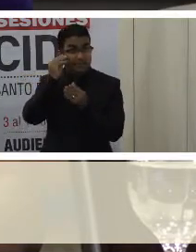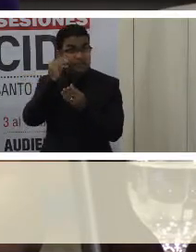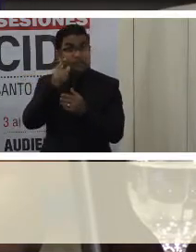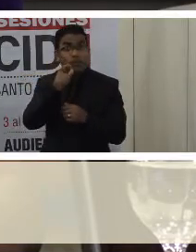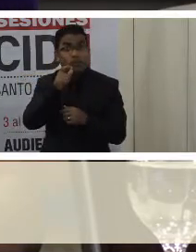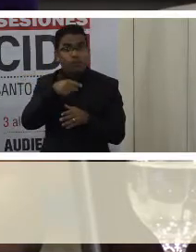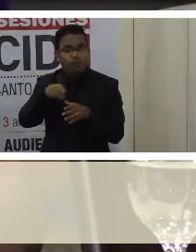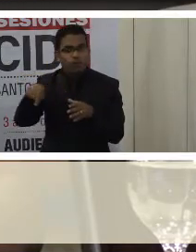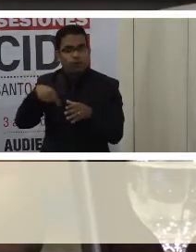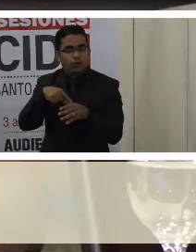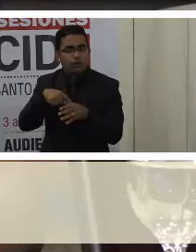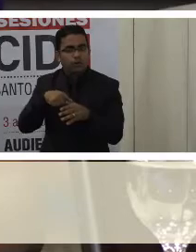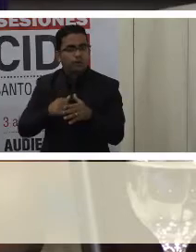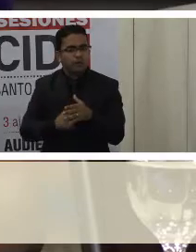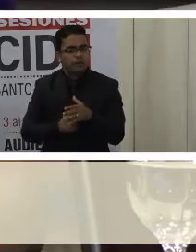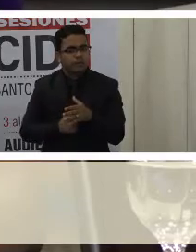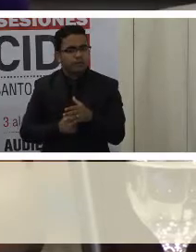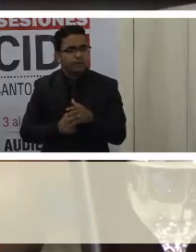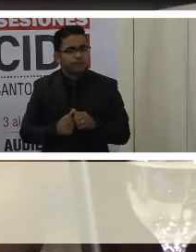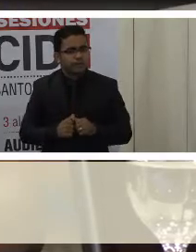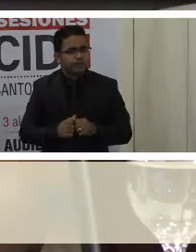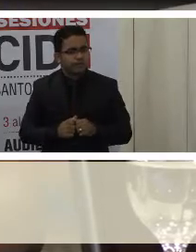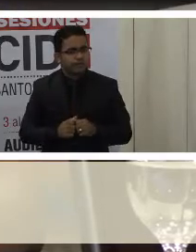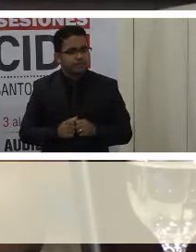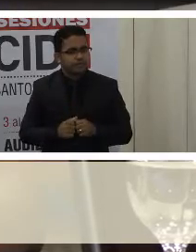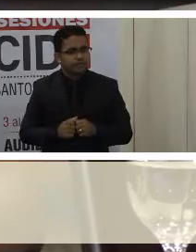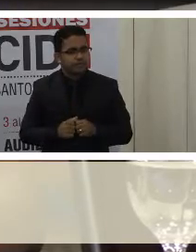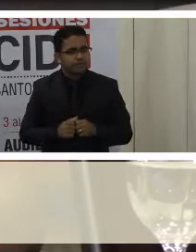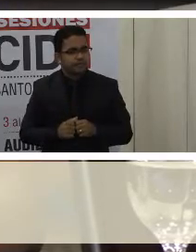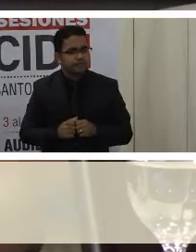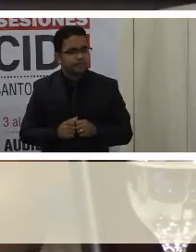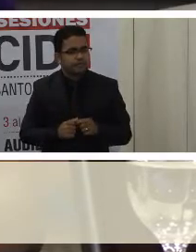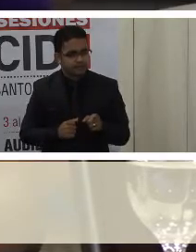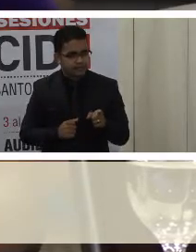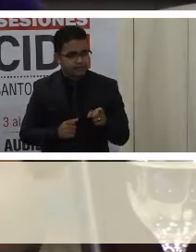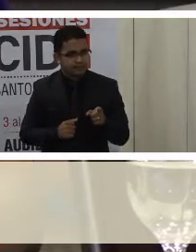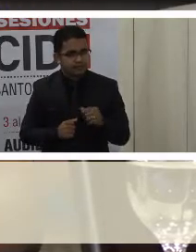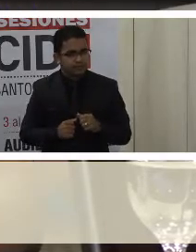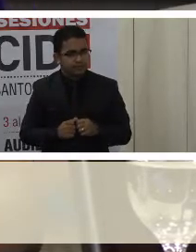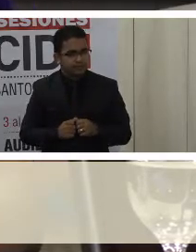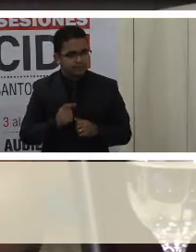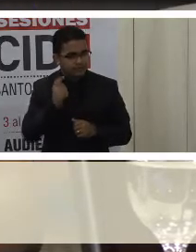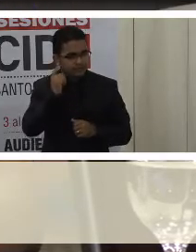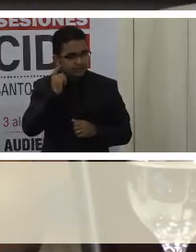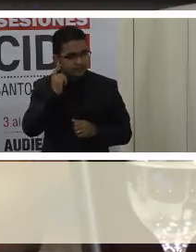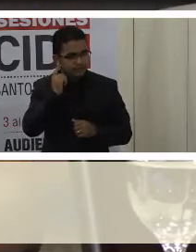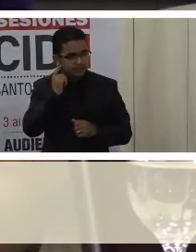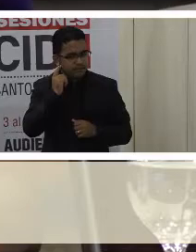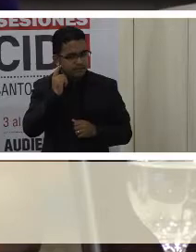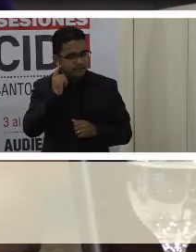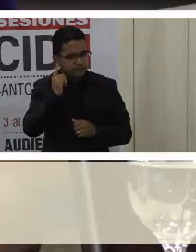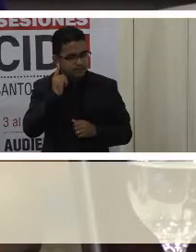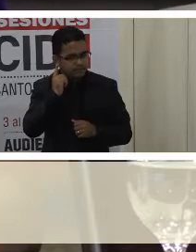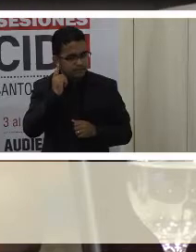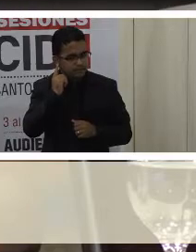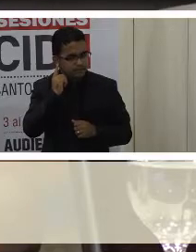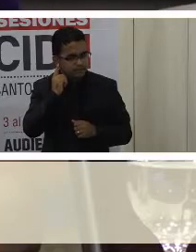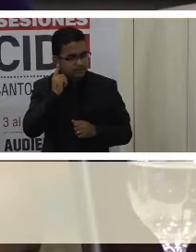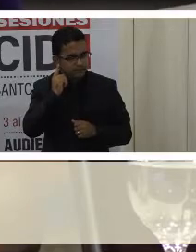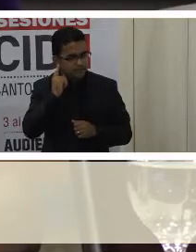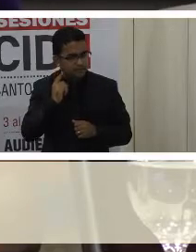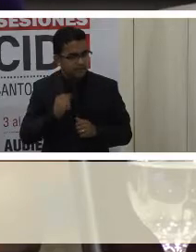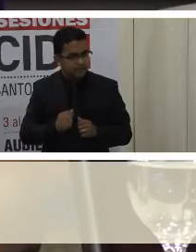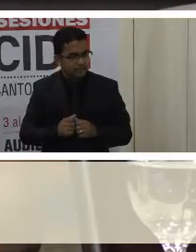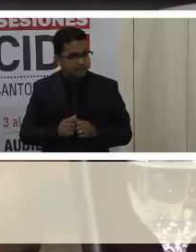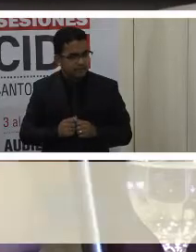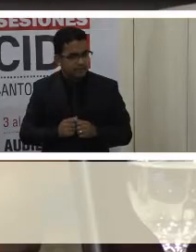solo 4 lo hicieron. Además, en la información suministrada por el Instituto Nacional de Estadísticas, en su boletín demográfico, corresponden